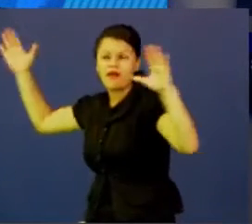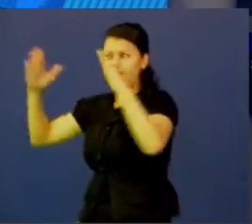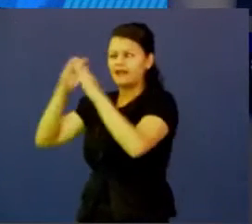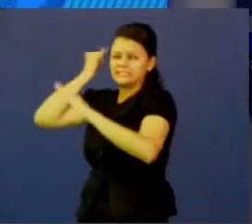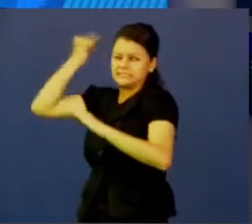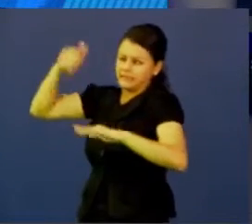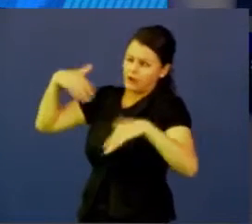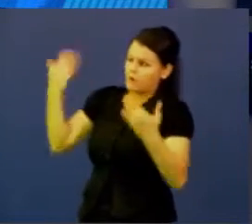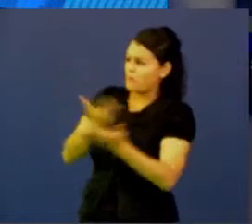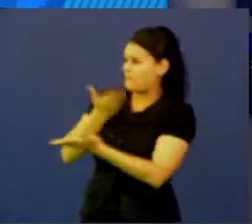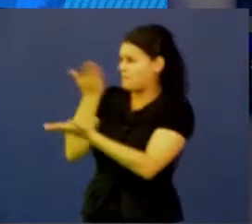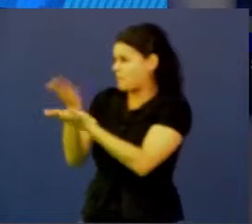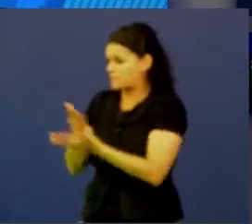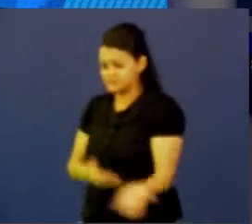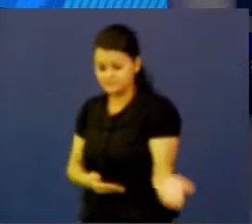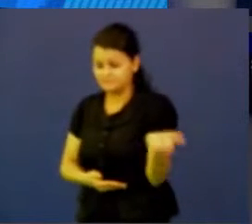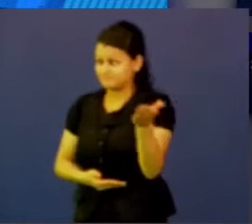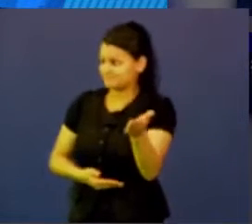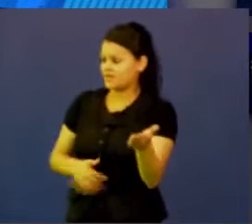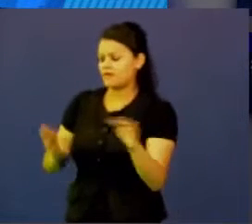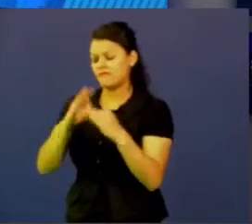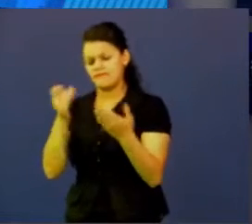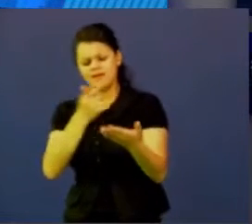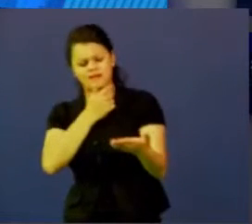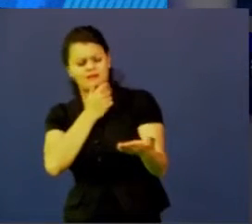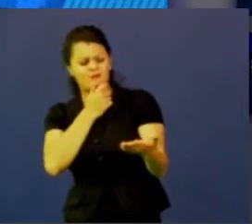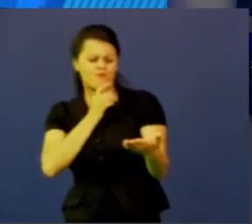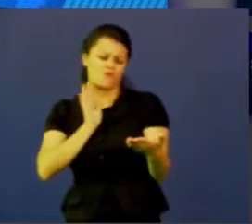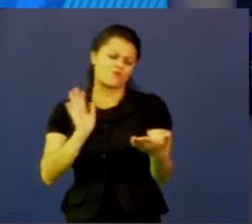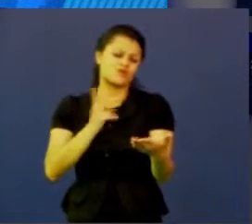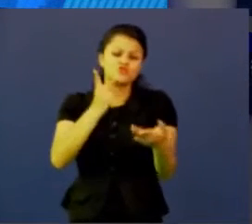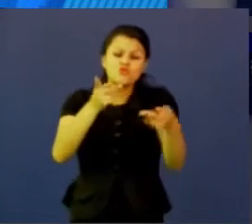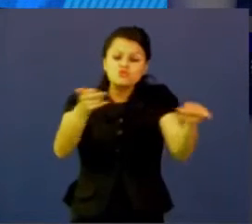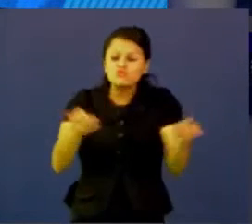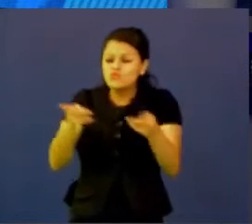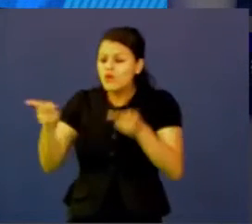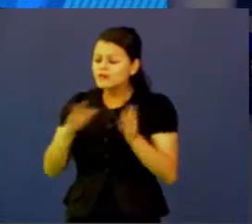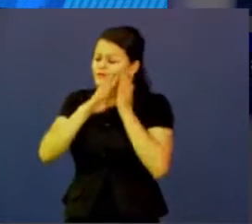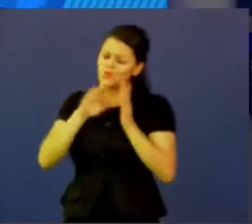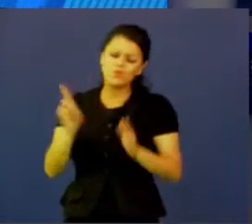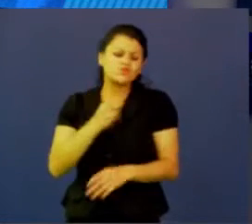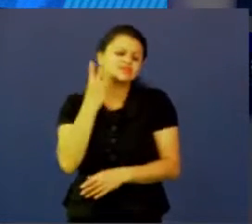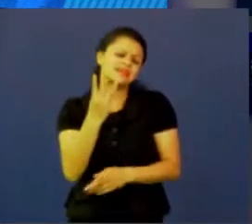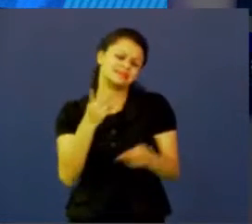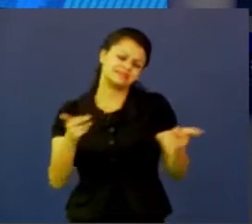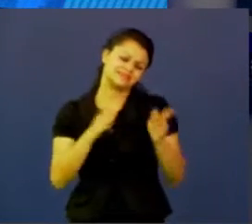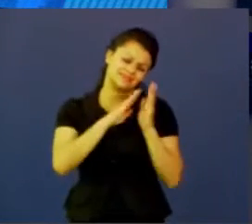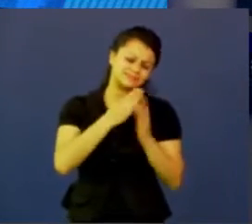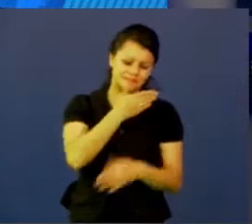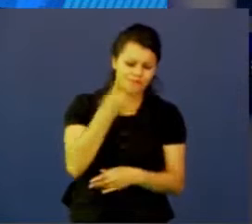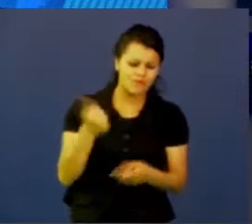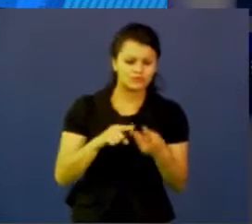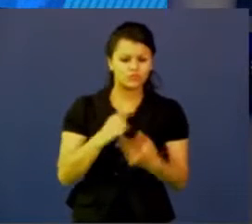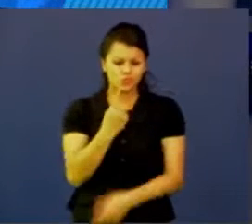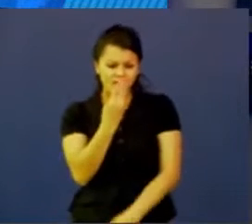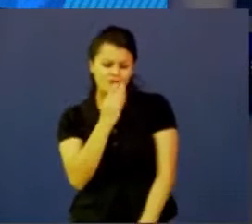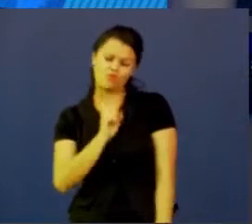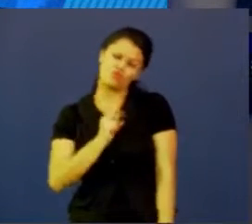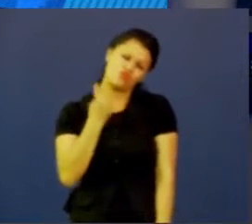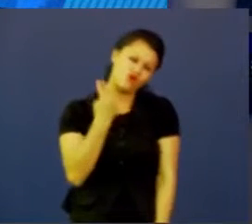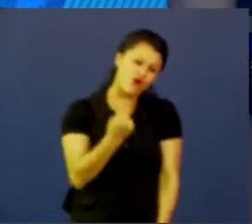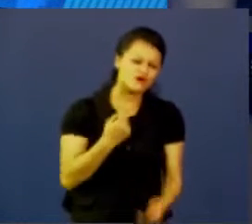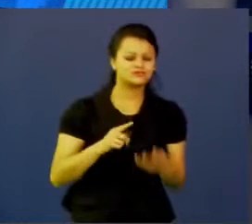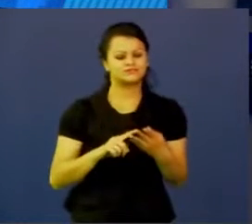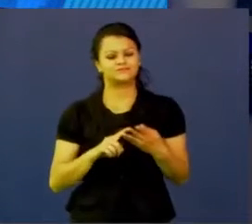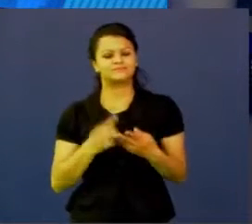ser así. La familia dice, no, pero es que pusiste dos cuartos, queremos tres, no, hay un baño, quisiéramos dos, lo